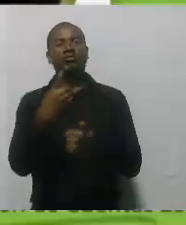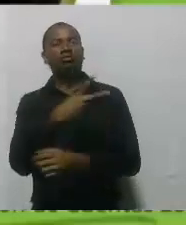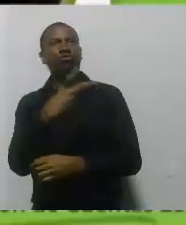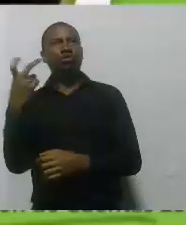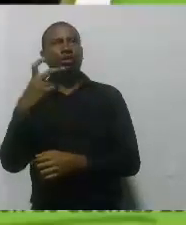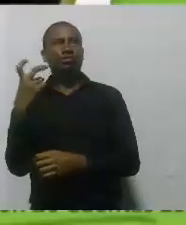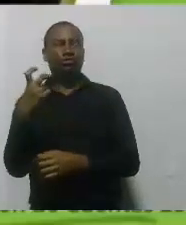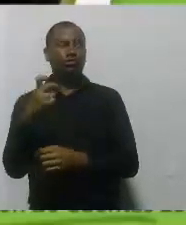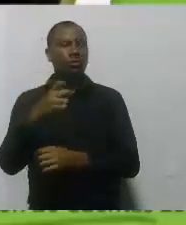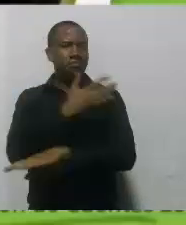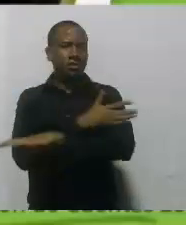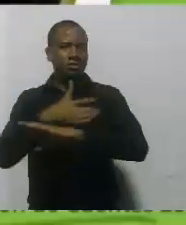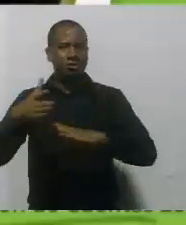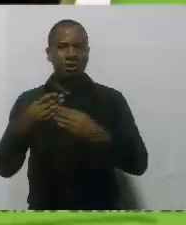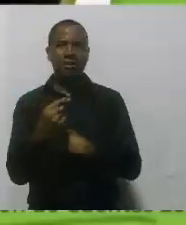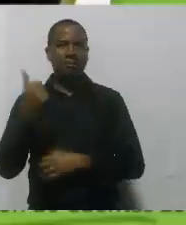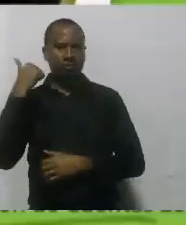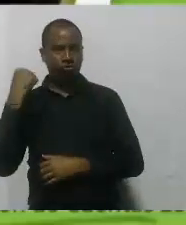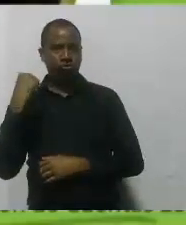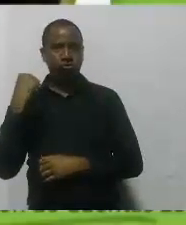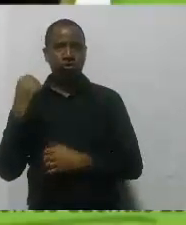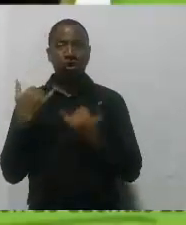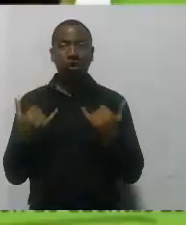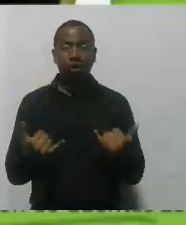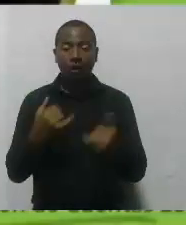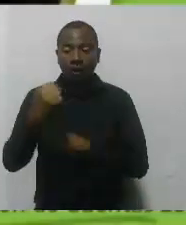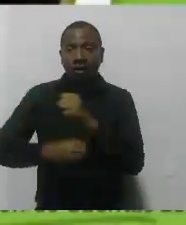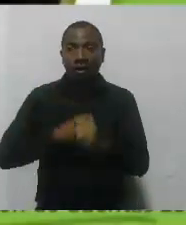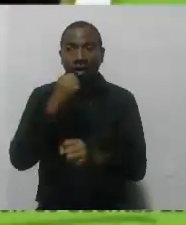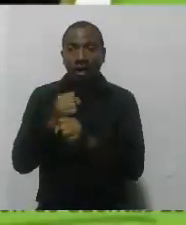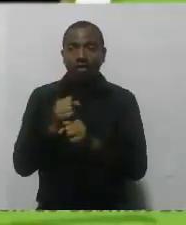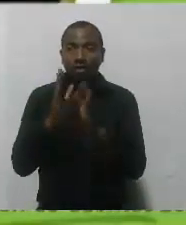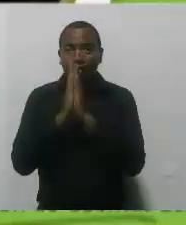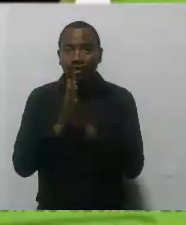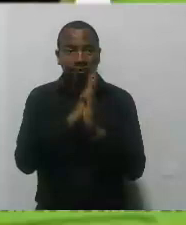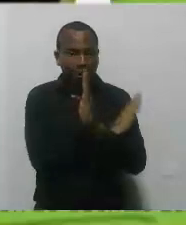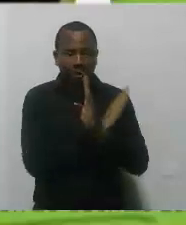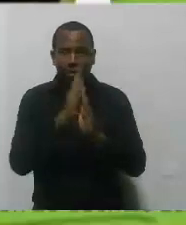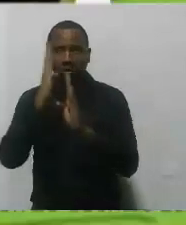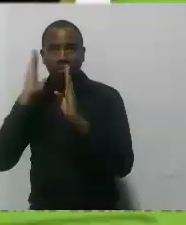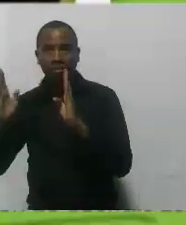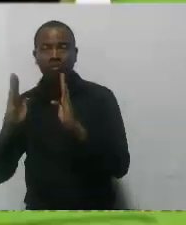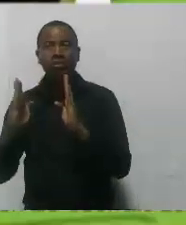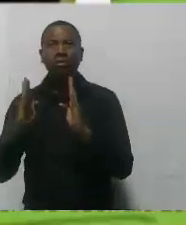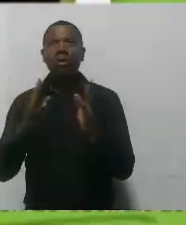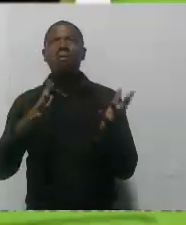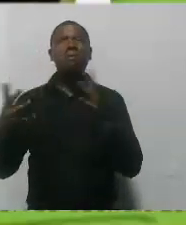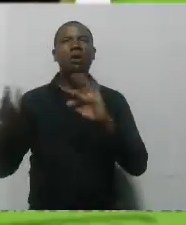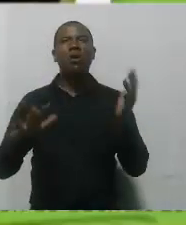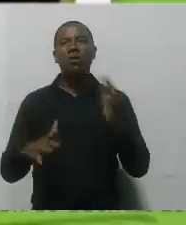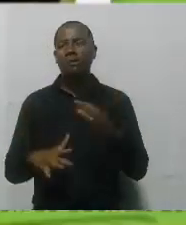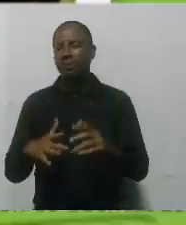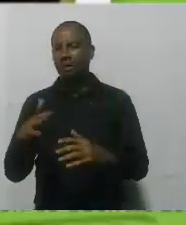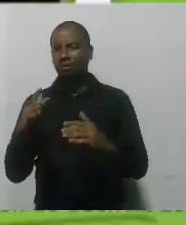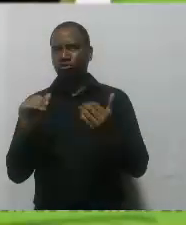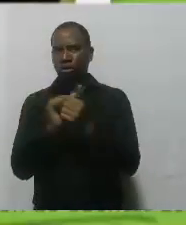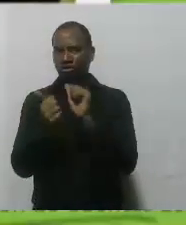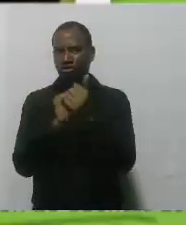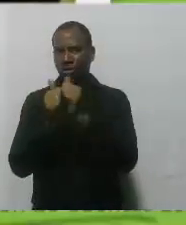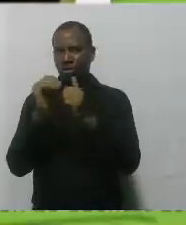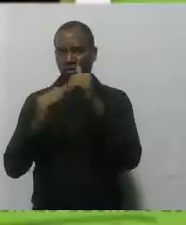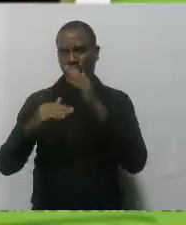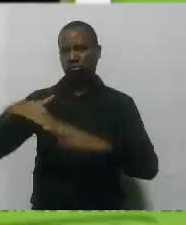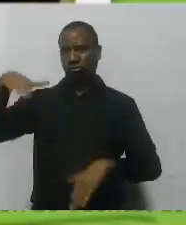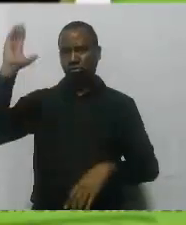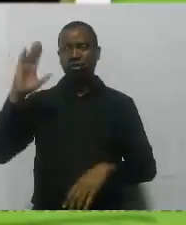estaremos cerrando con doscientos cincuenta y cinco deportistas focalizados los recursos para